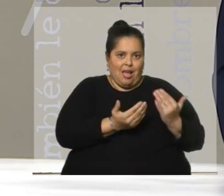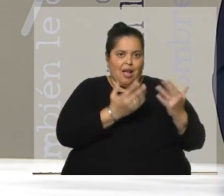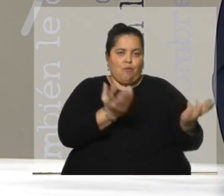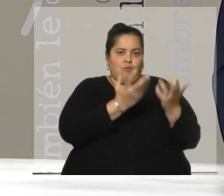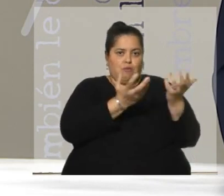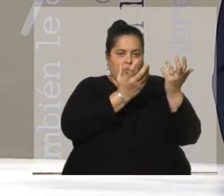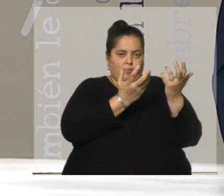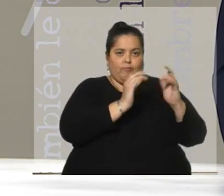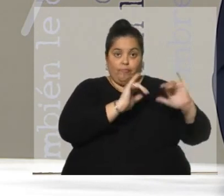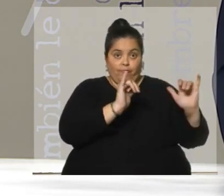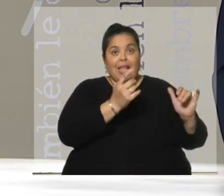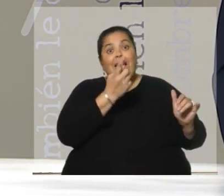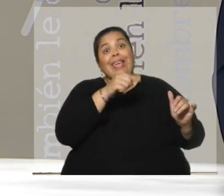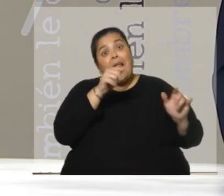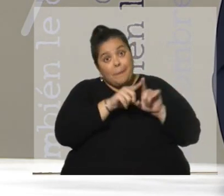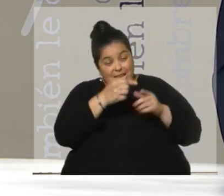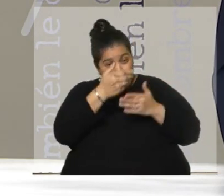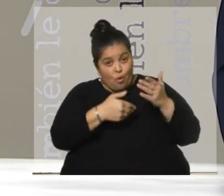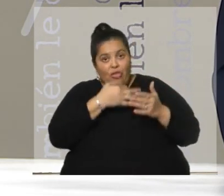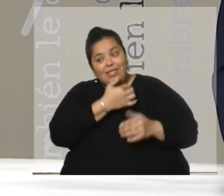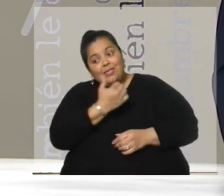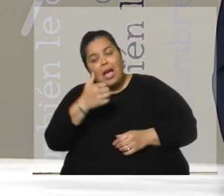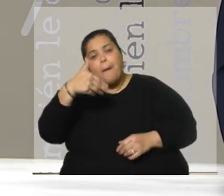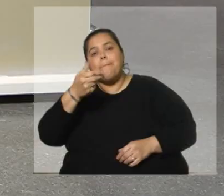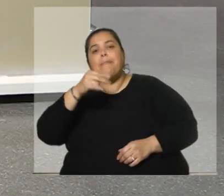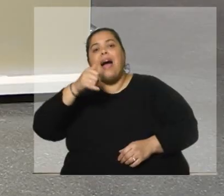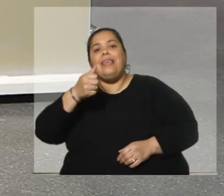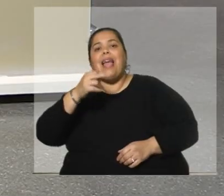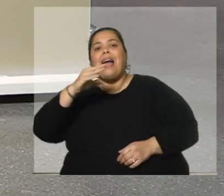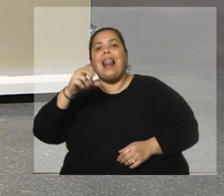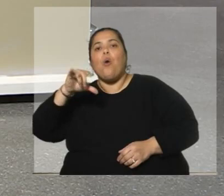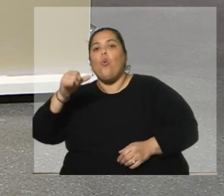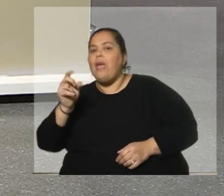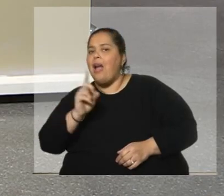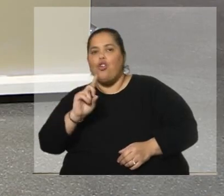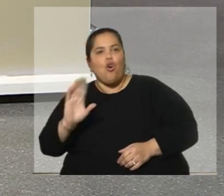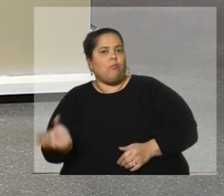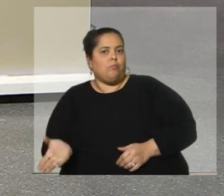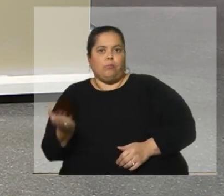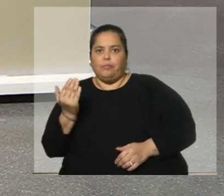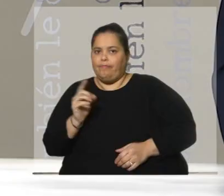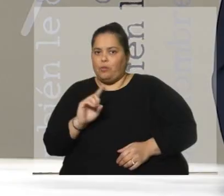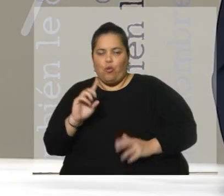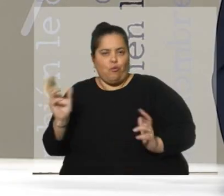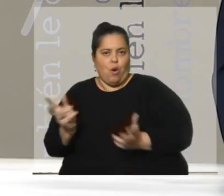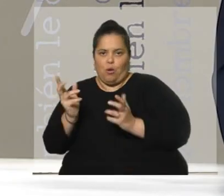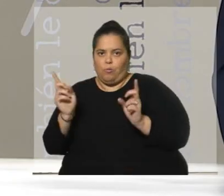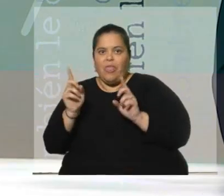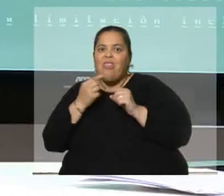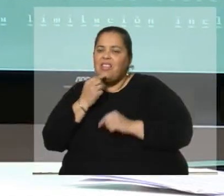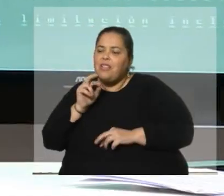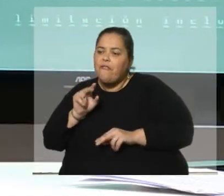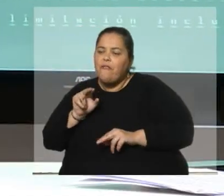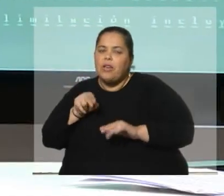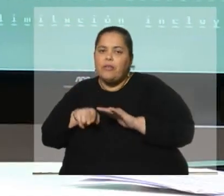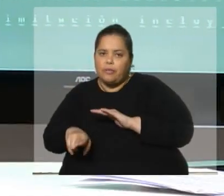María Claudia no fue desenterrada. Se mantuvo en